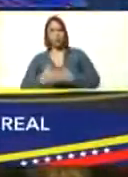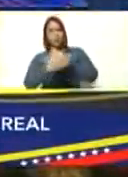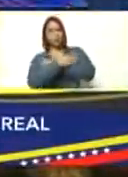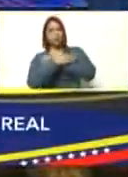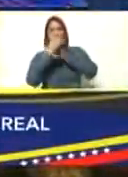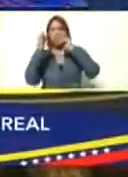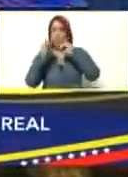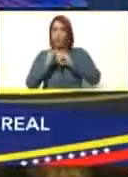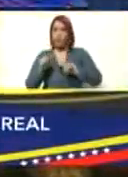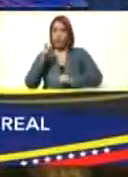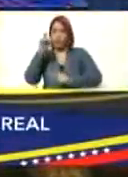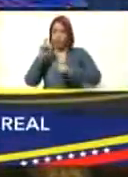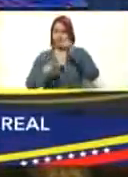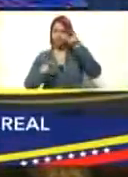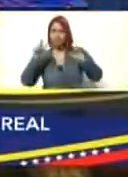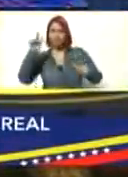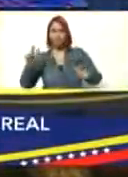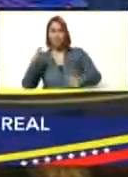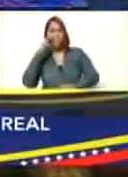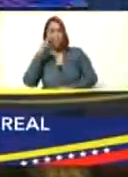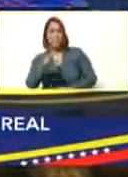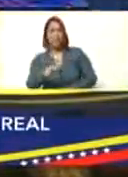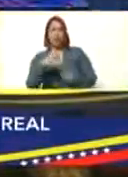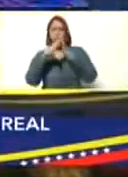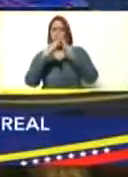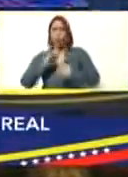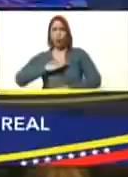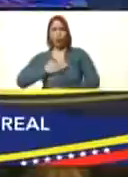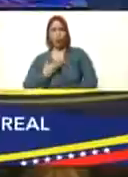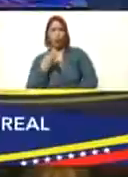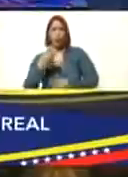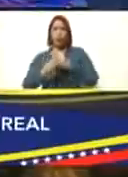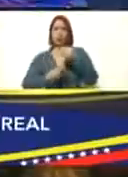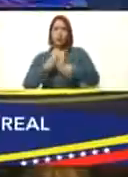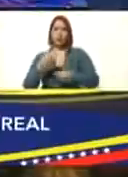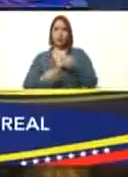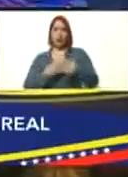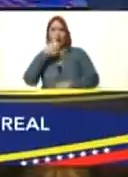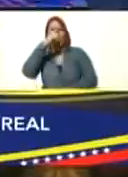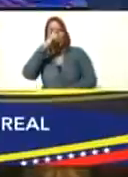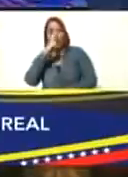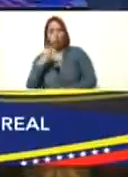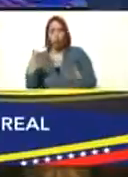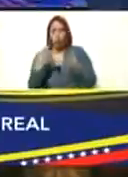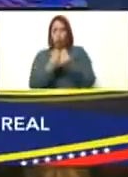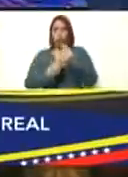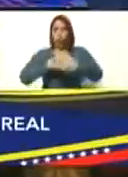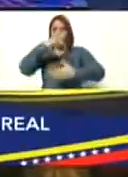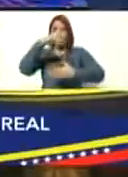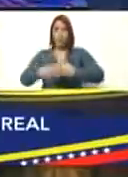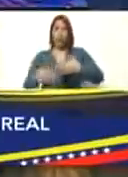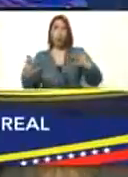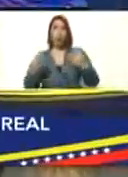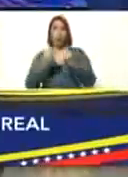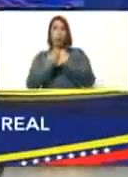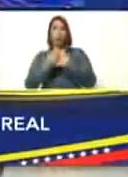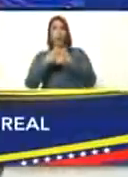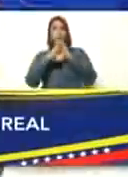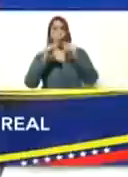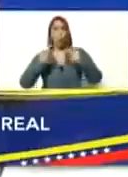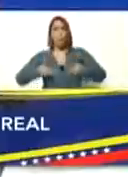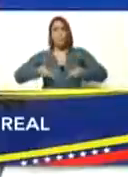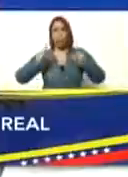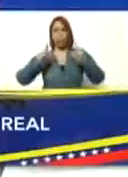de la gente. Miren todo lo que se ha podido hacer en estos años con el plan Juntos Todo es Posible.